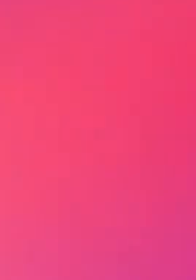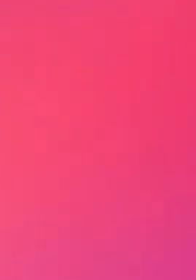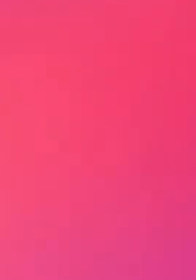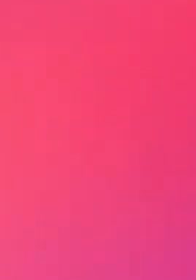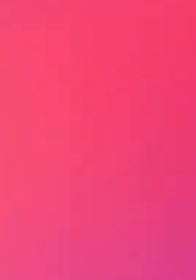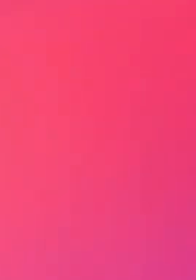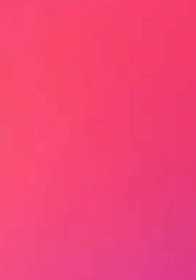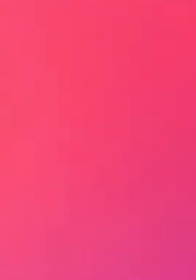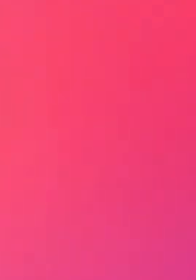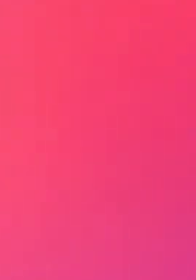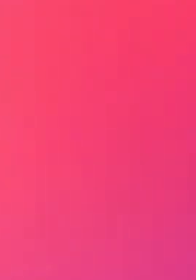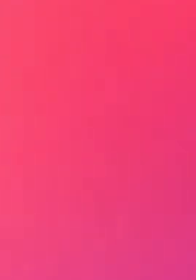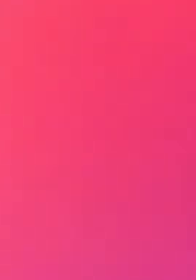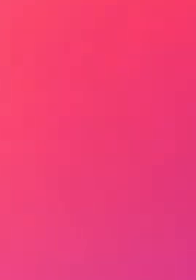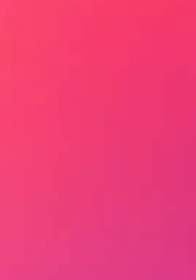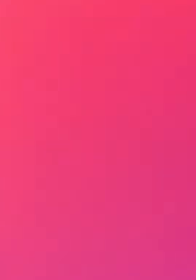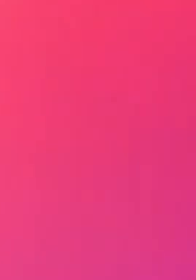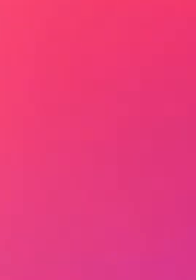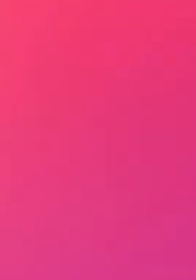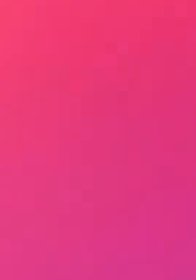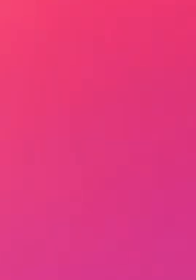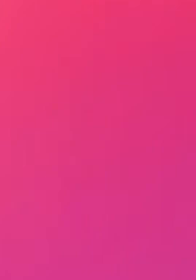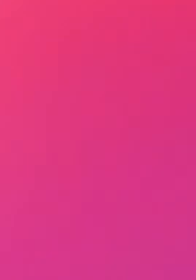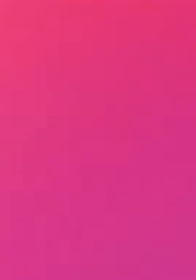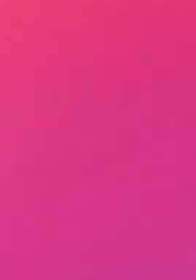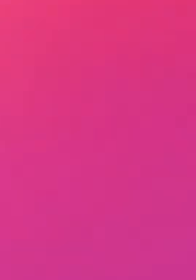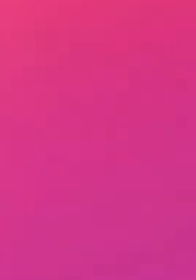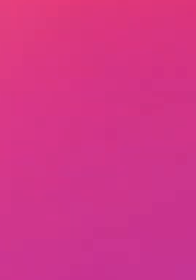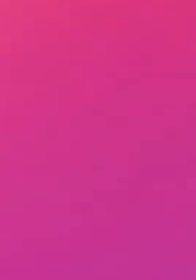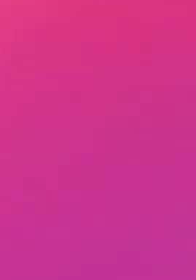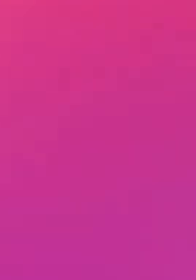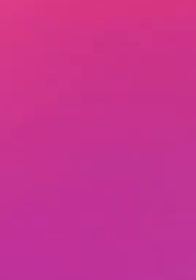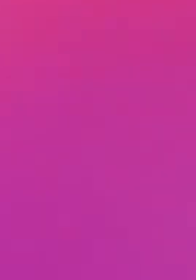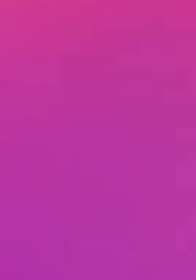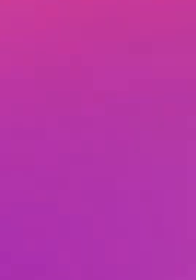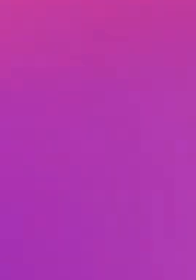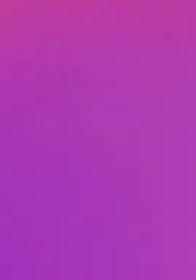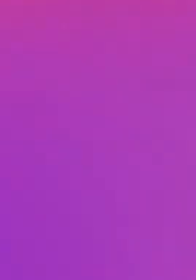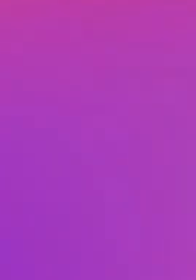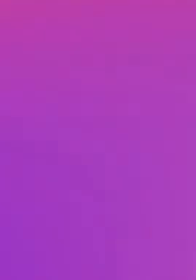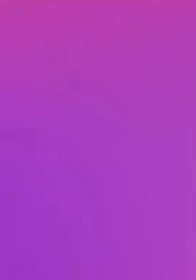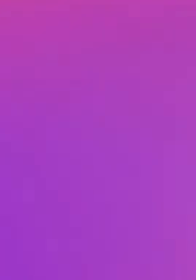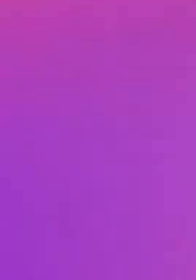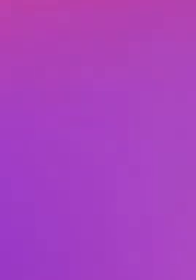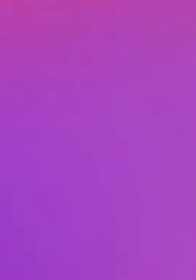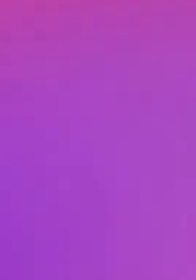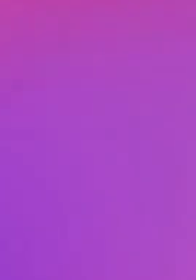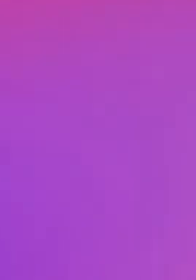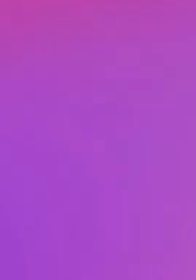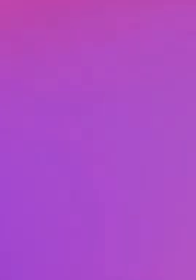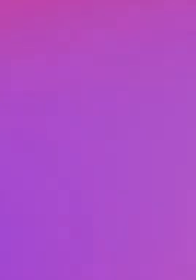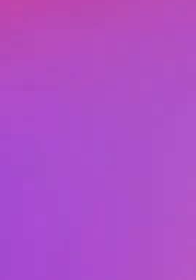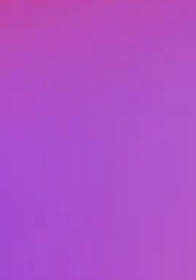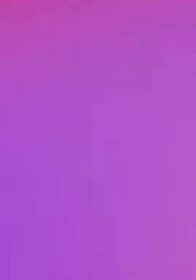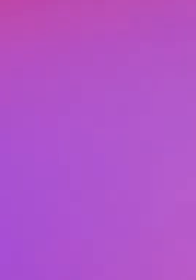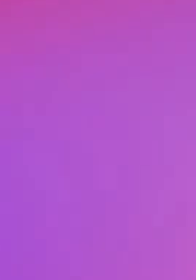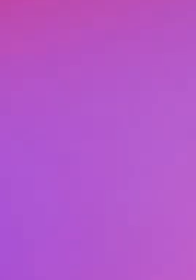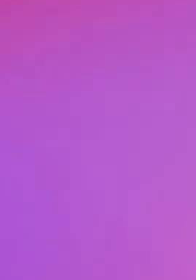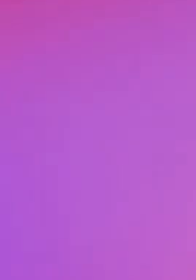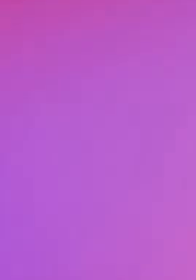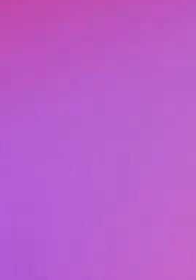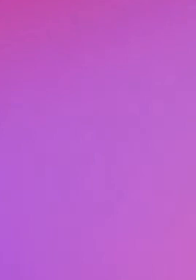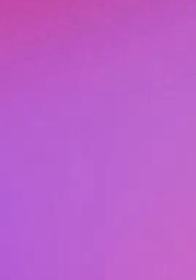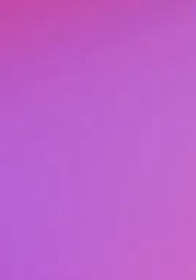aprendizajes. También te invitamos a que consultes las plataformas nuevaescuelamexicana.cep.gov